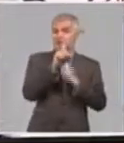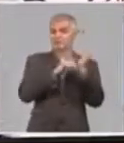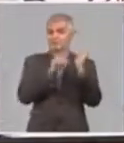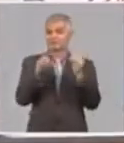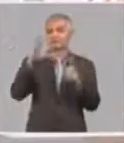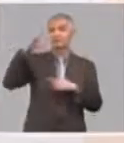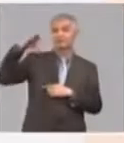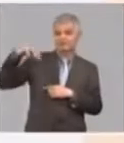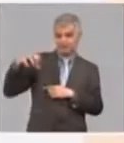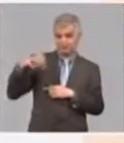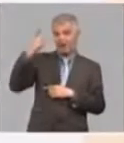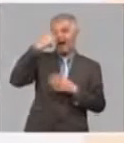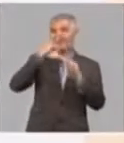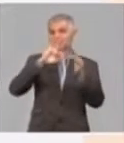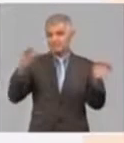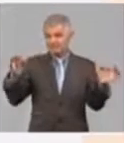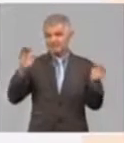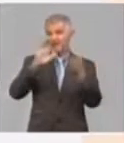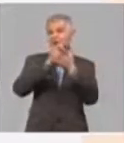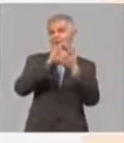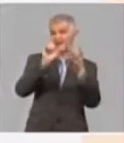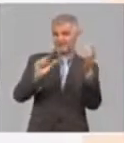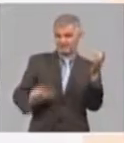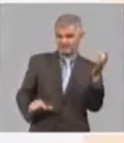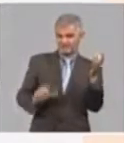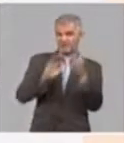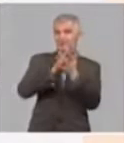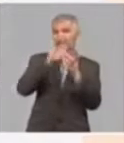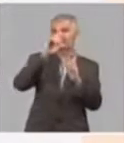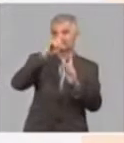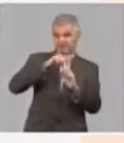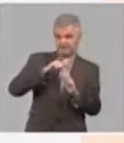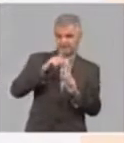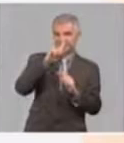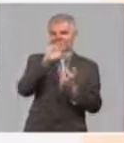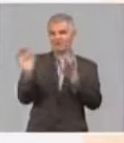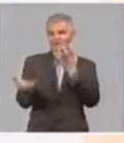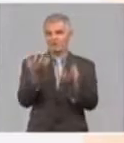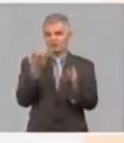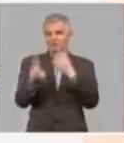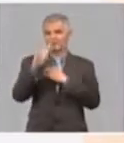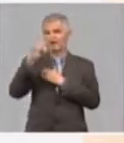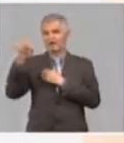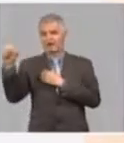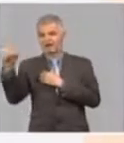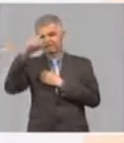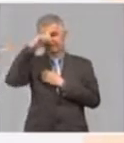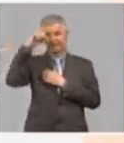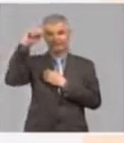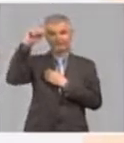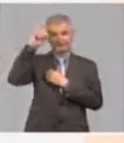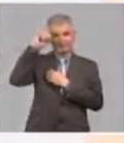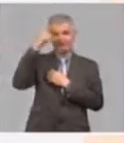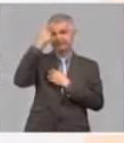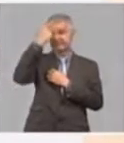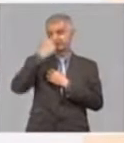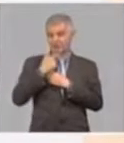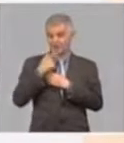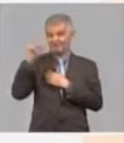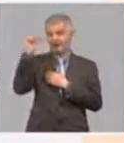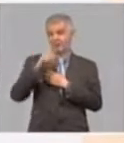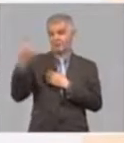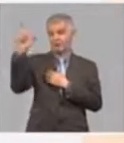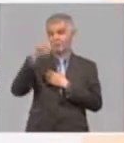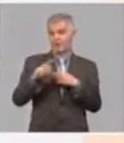Pinar de Río, Artemisa, Mayadeque, Matanzas, Cienfuegos, Villa Clara, Santi Espíritu, Ciego de Ávila,